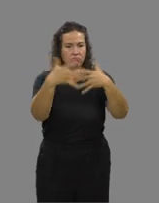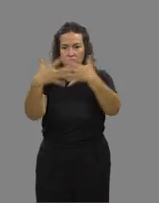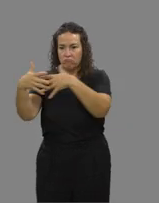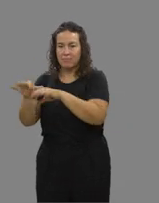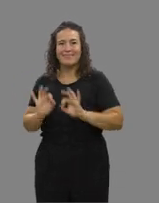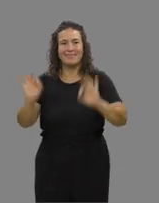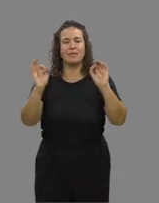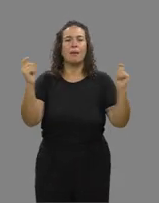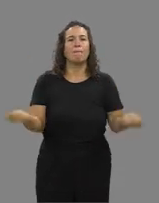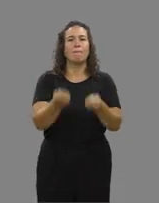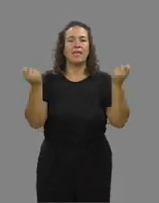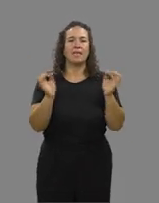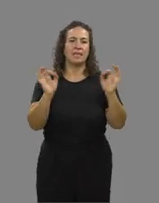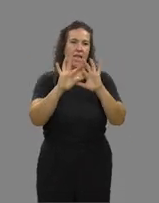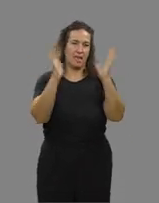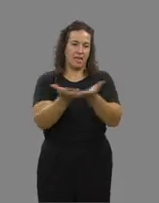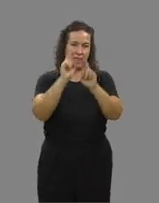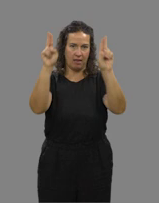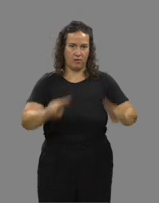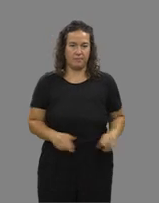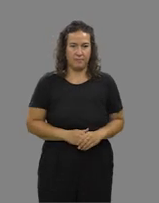trabajan en el ámbito del marketing internacional.